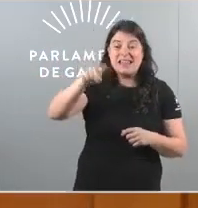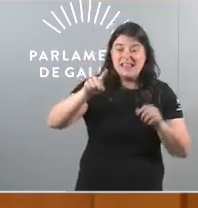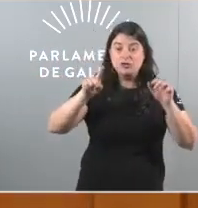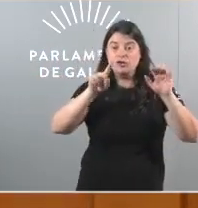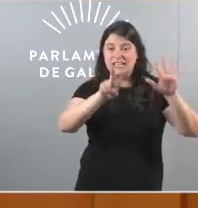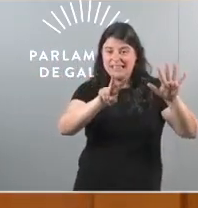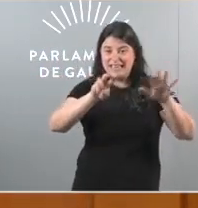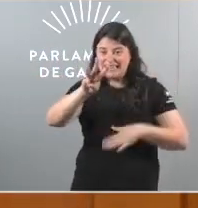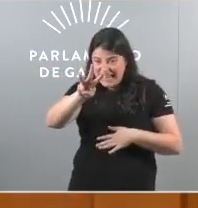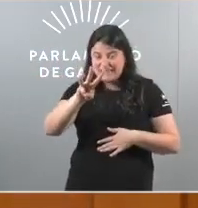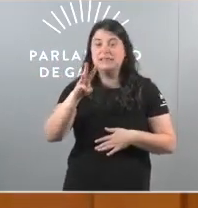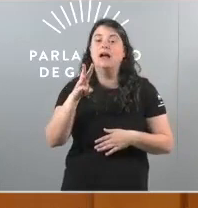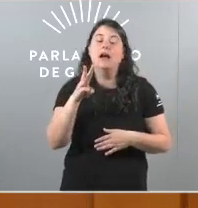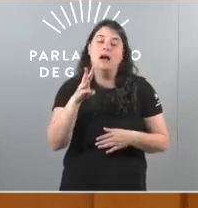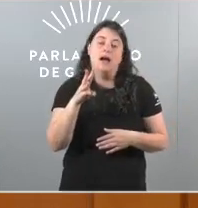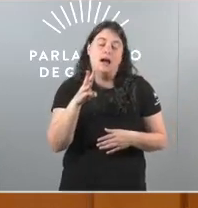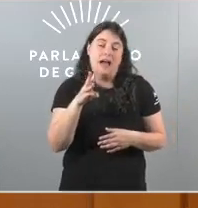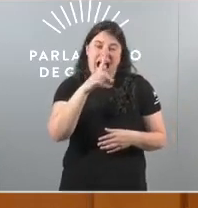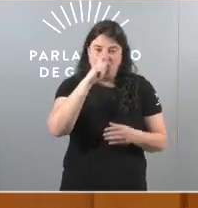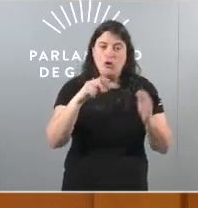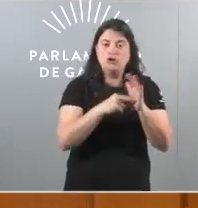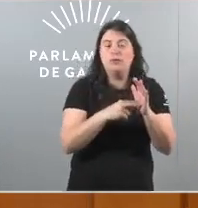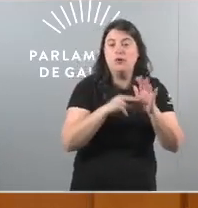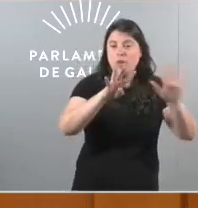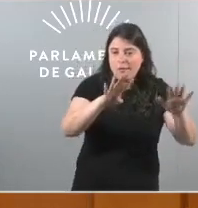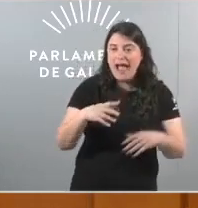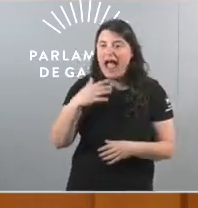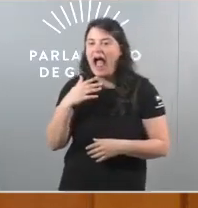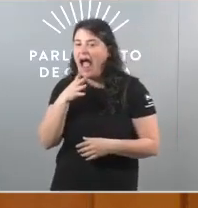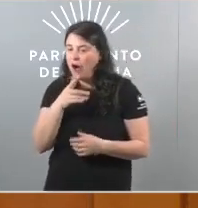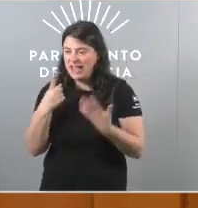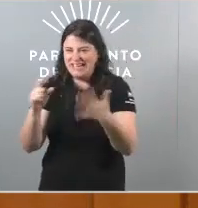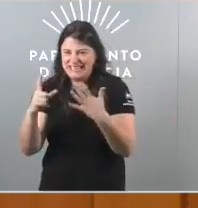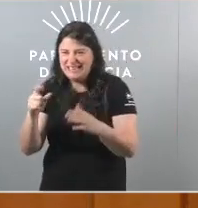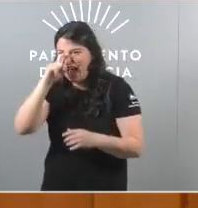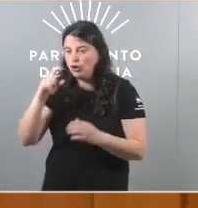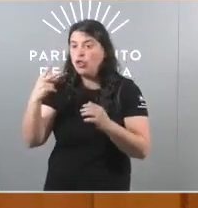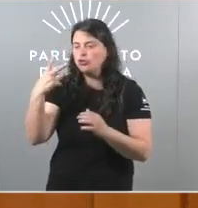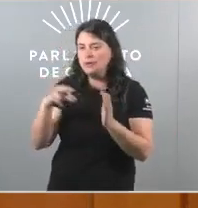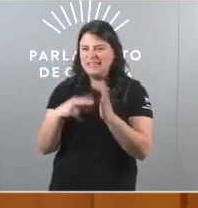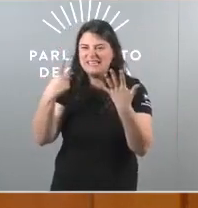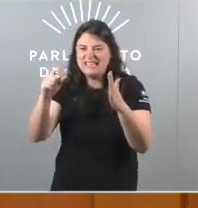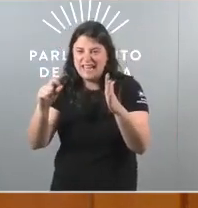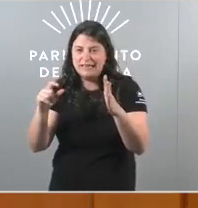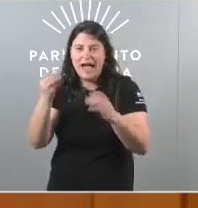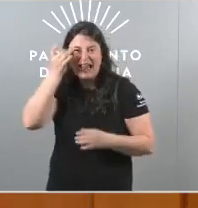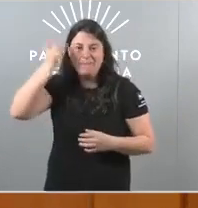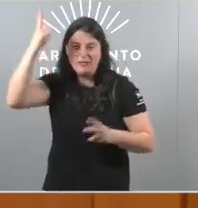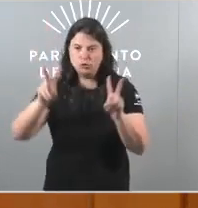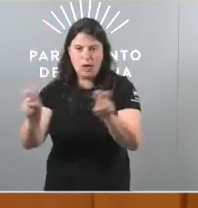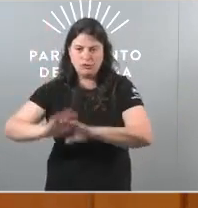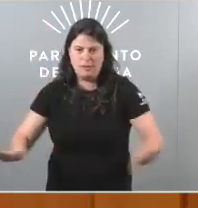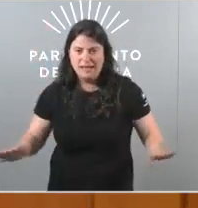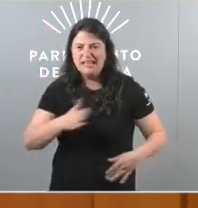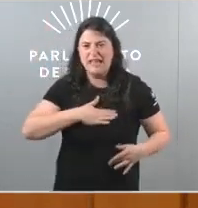2009 a 60 en 2020 Como presidenta farei unha aposta por situar Galiza na